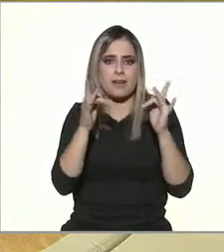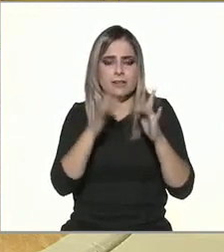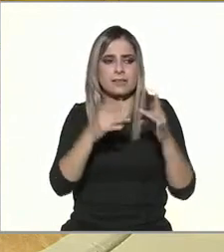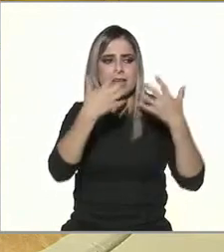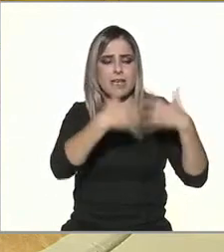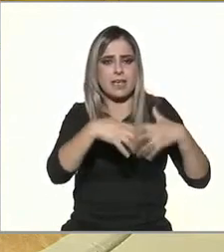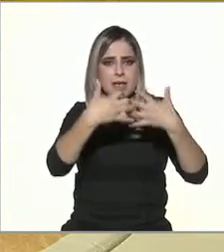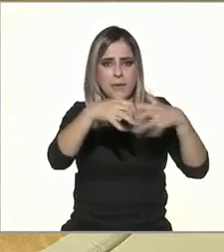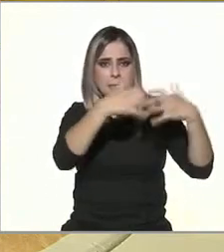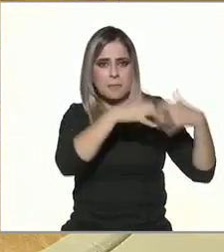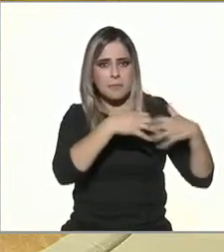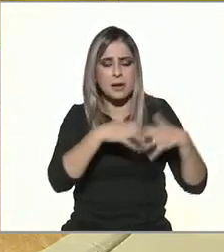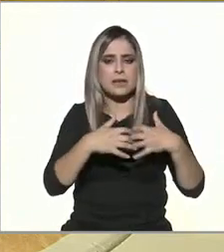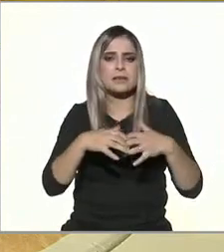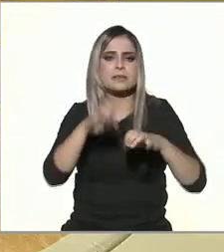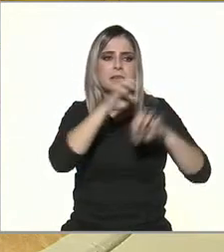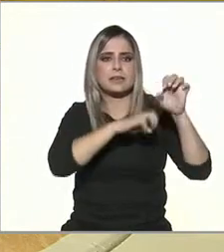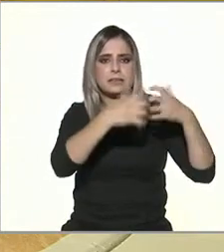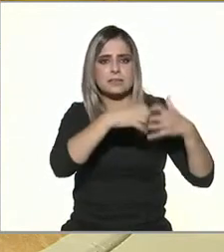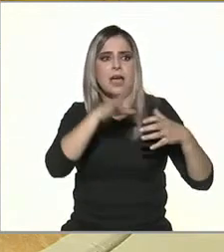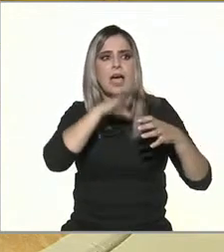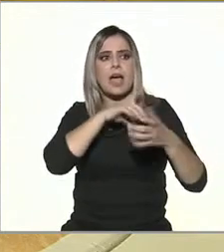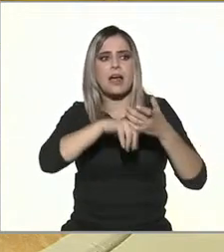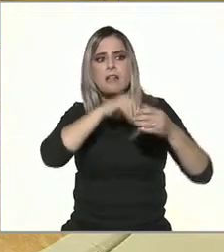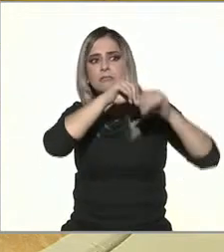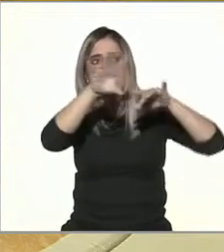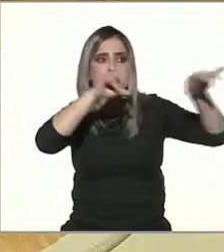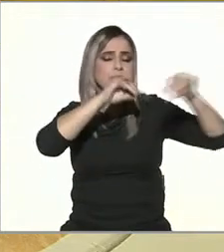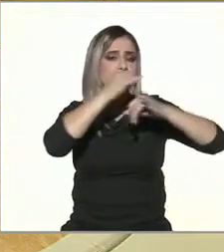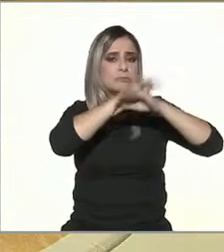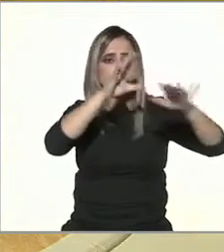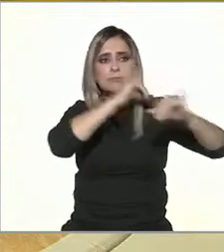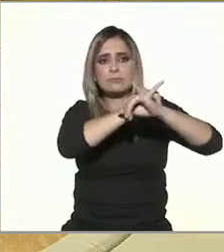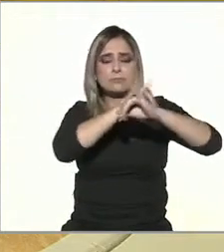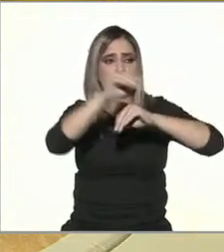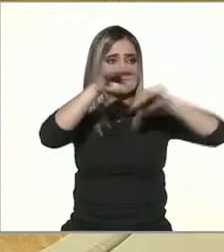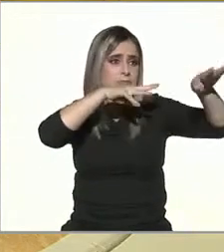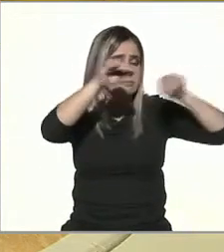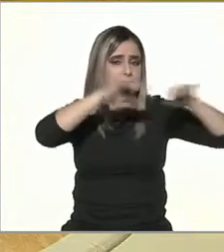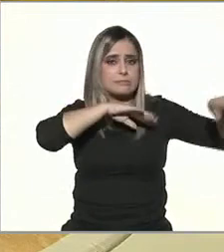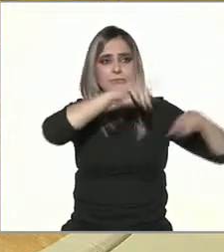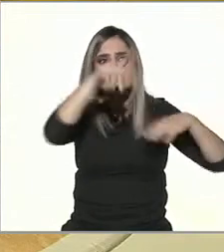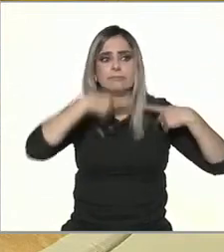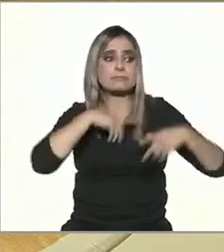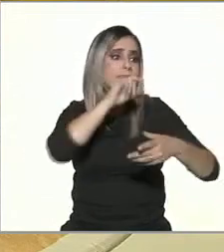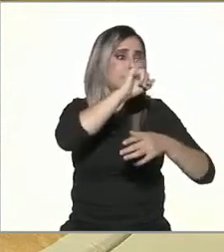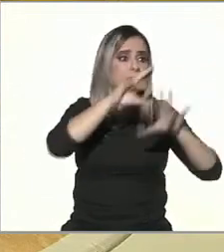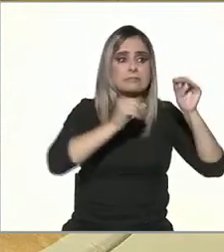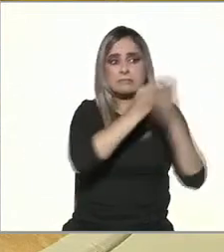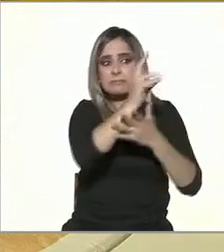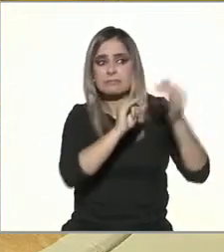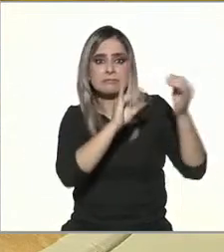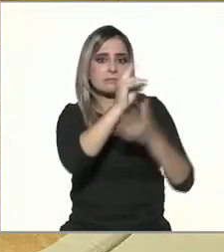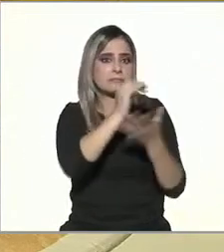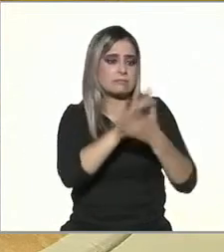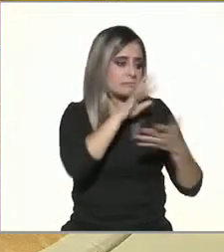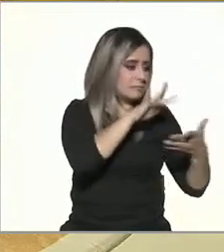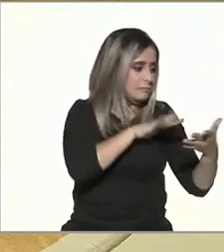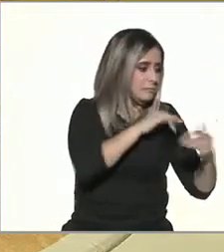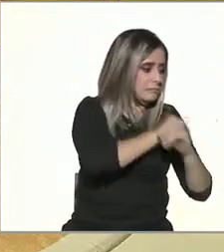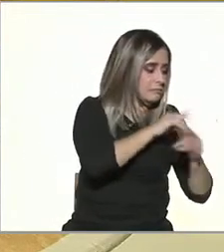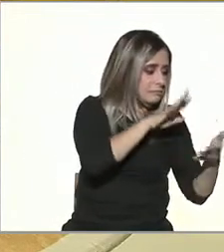sondeo se convirtieron en medios, porque lo que avanzaba influye mucho sobre las decisiones de las personas, ¿no?